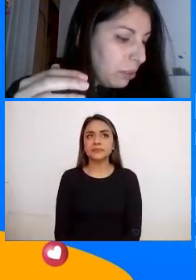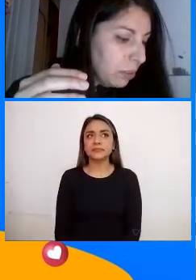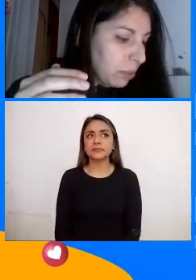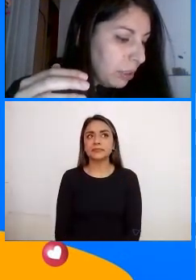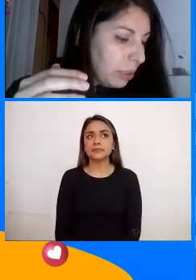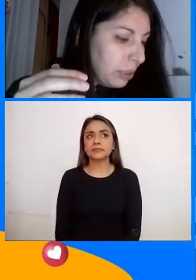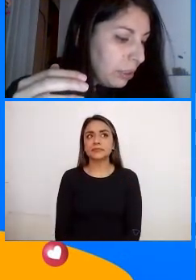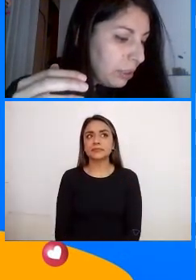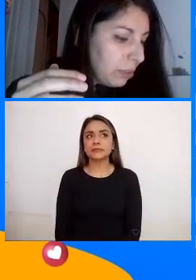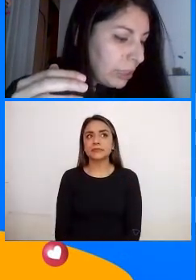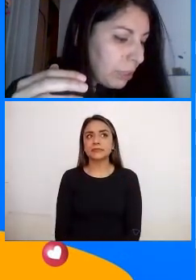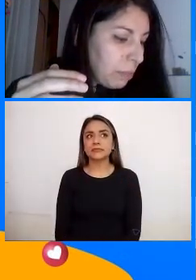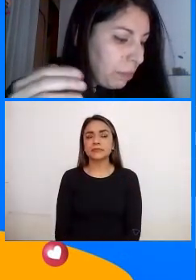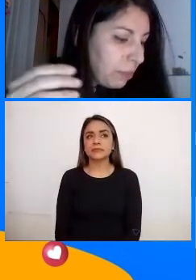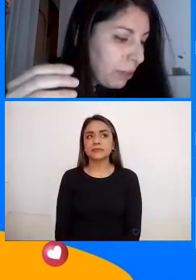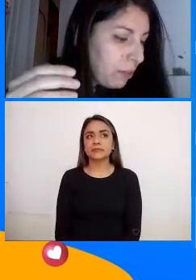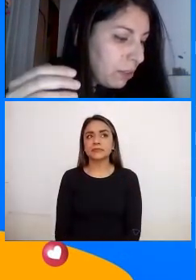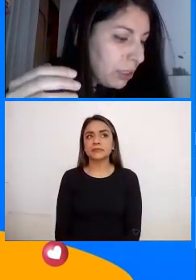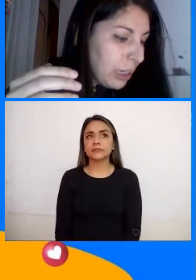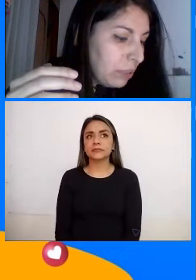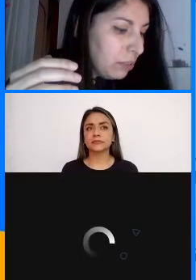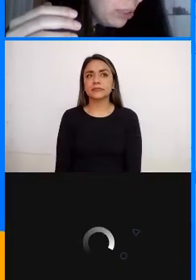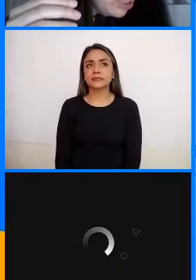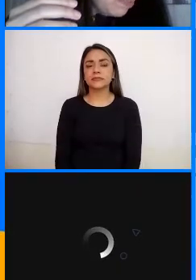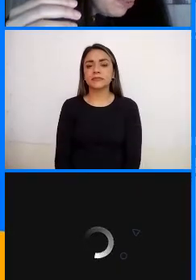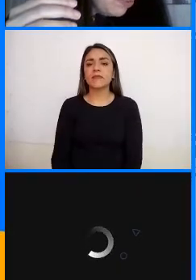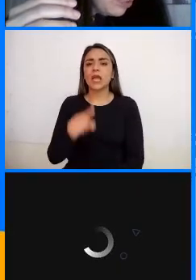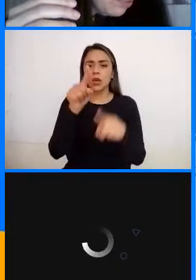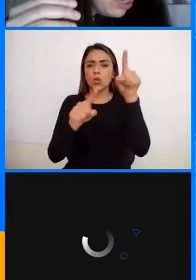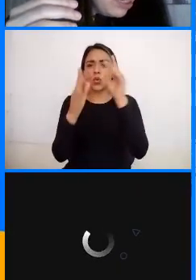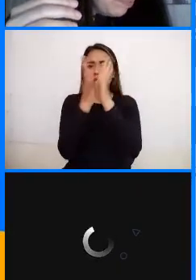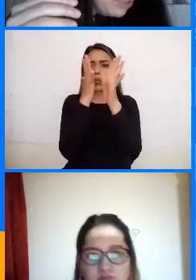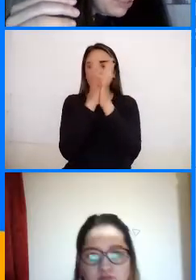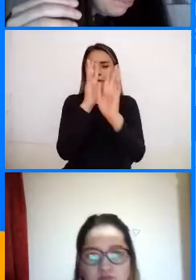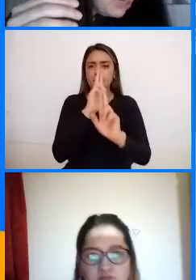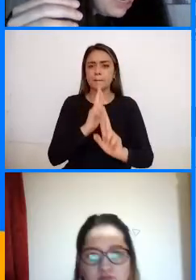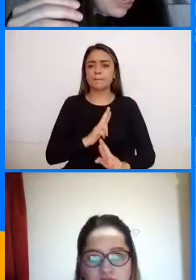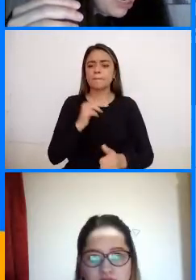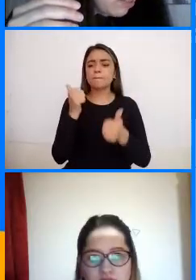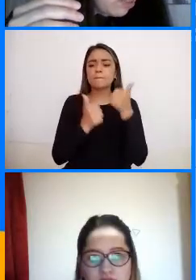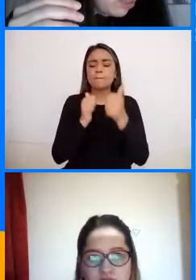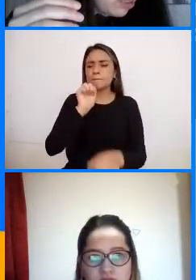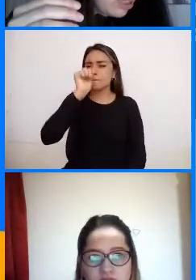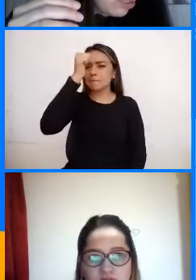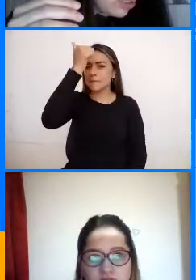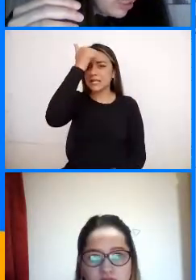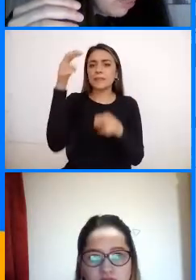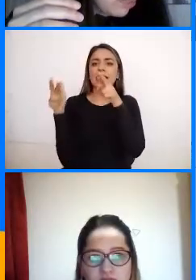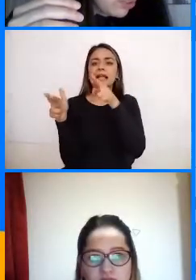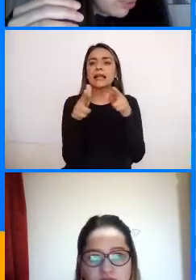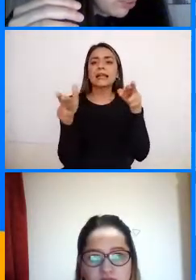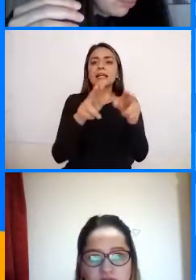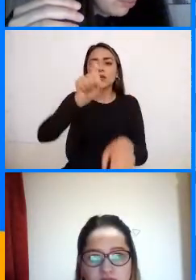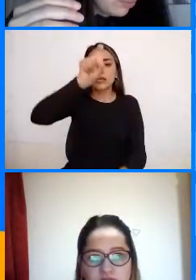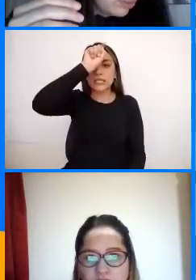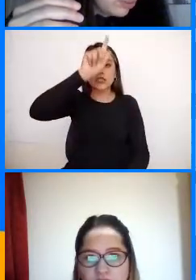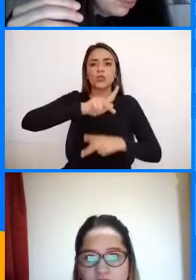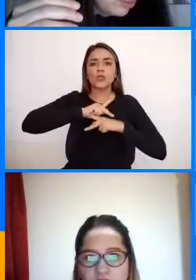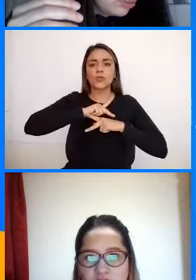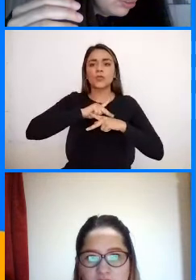Ivón Cuéntame por favor Si alguno responde ¿Cuál es el principal río De los egipcios?